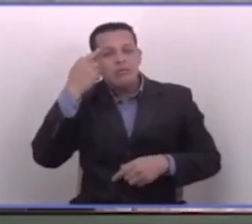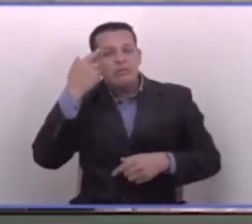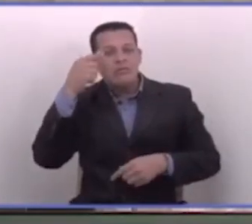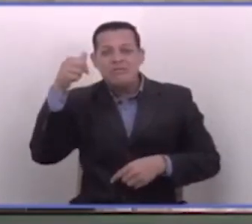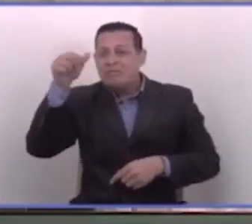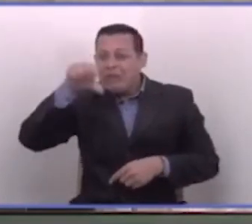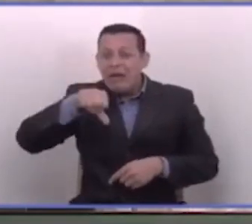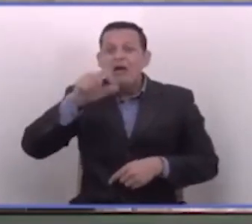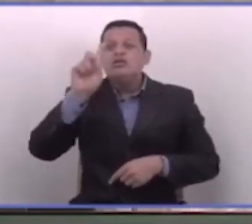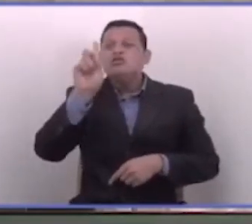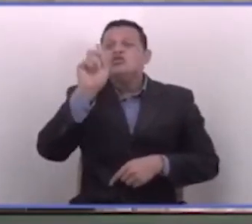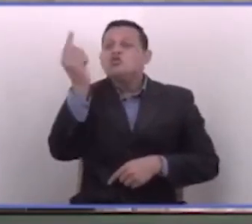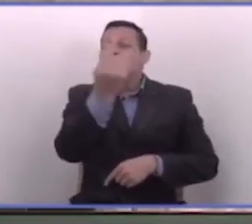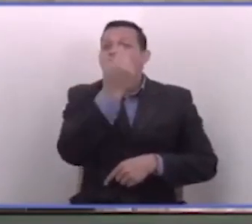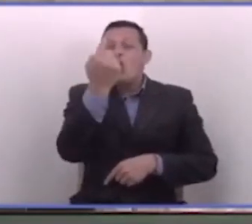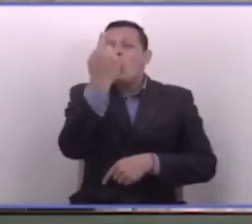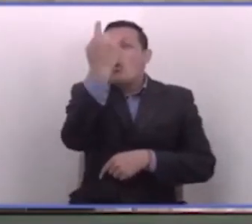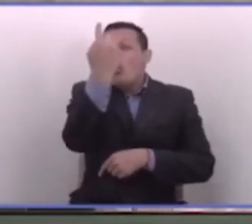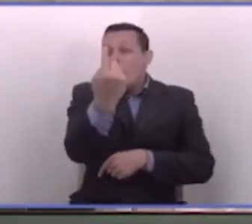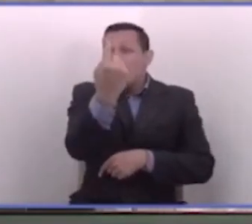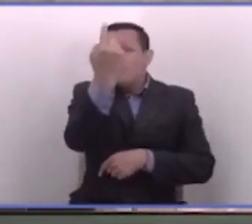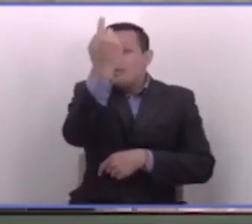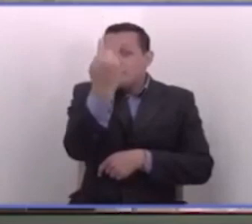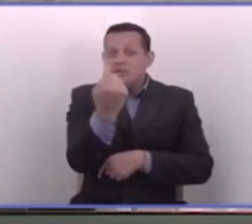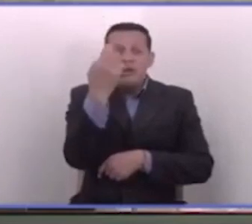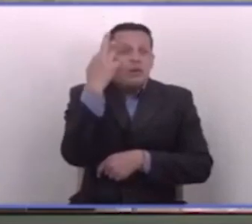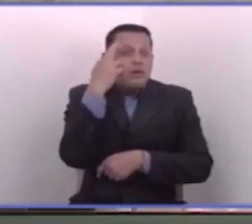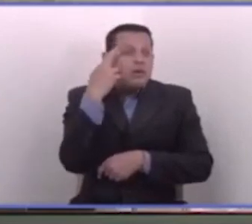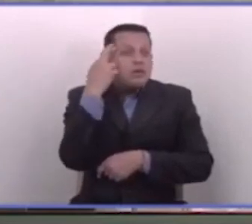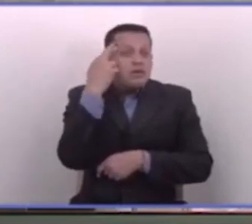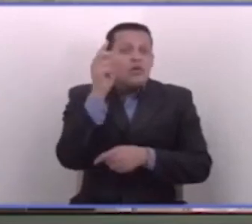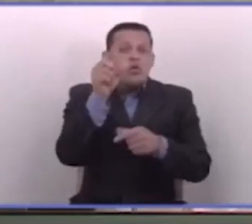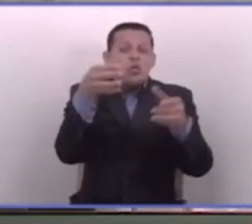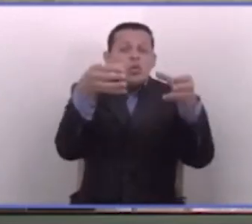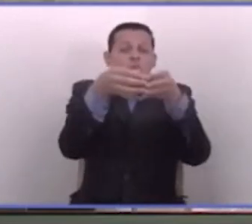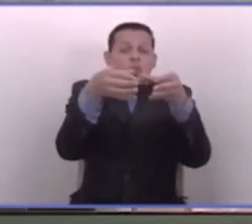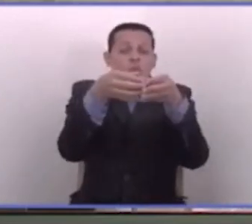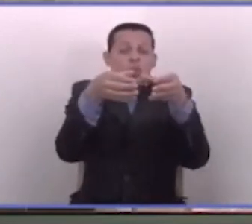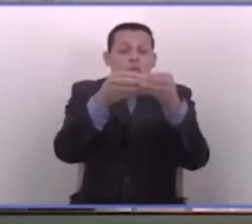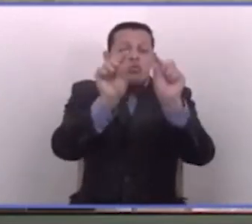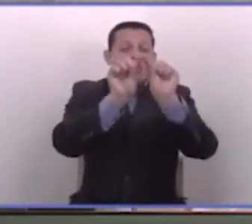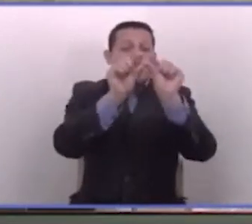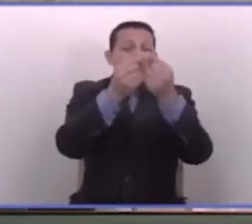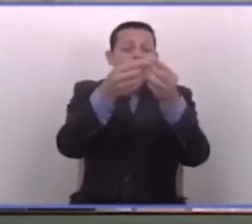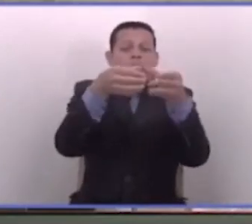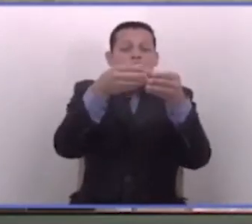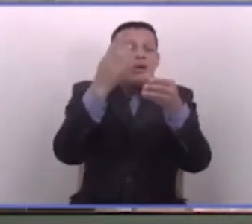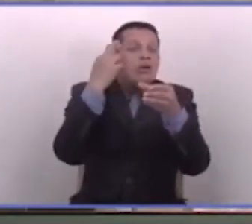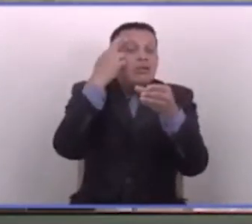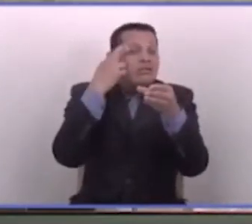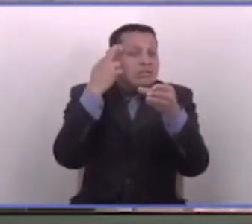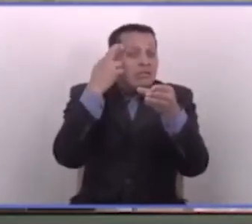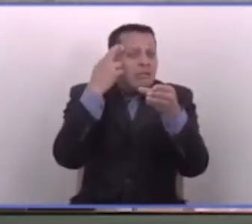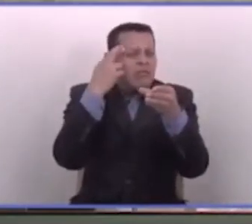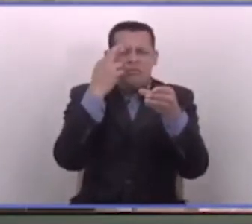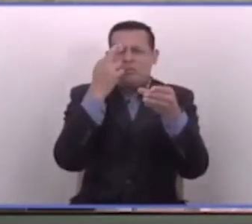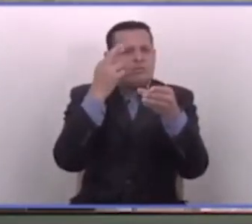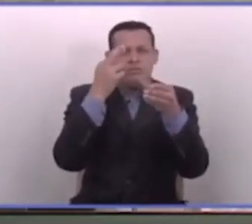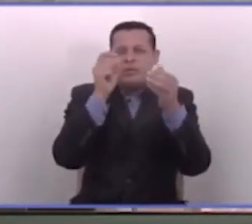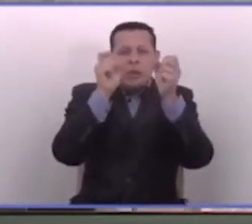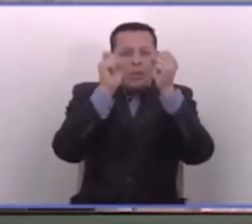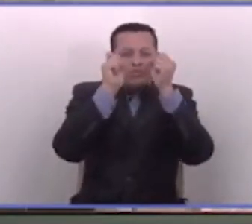que solo una persona tiene la razón o que solamente hay un grupo que tiene la razón. Abran los ojos.